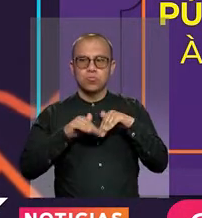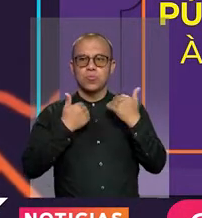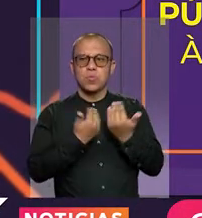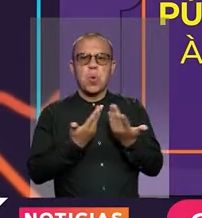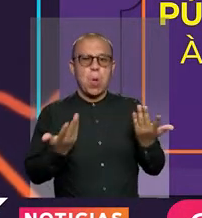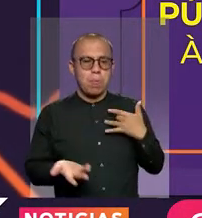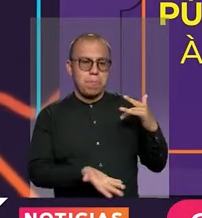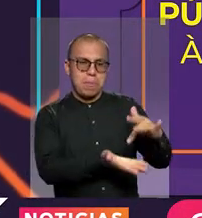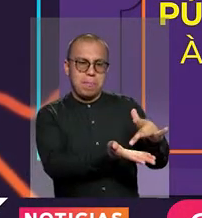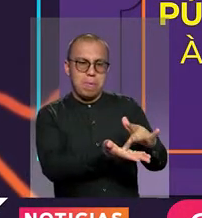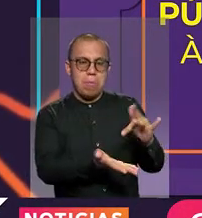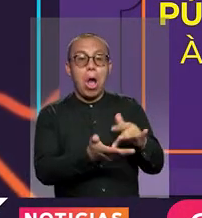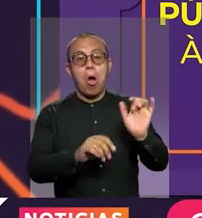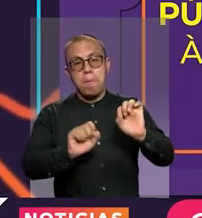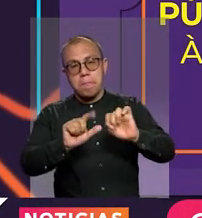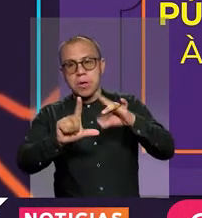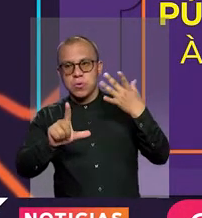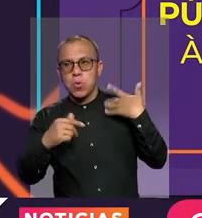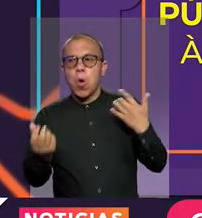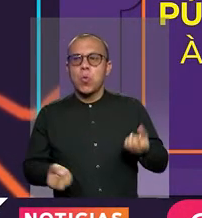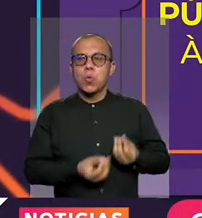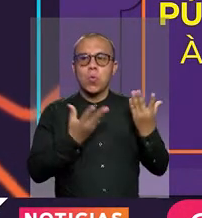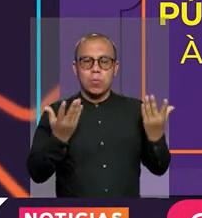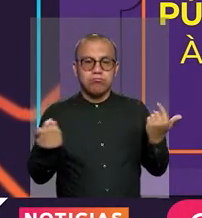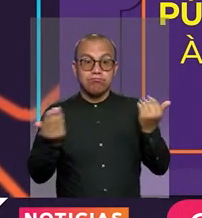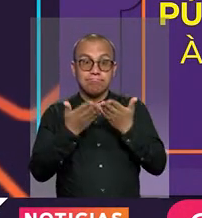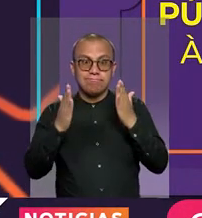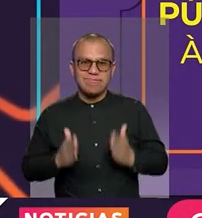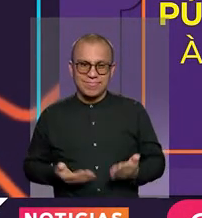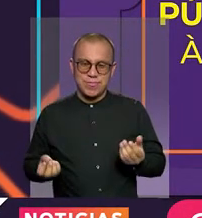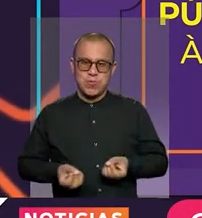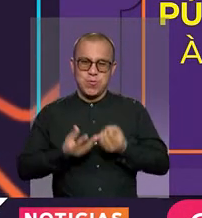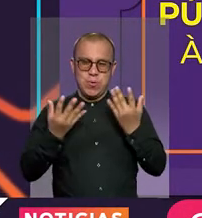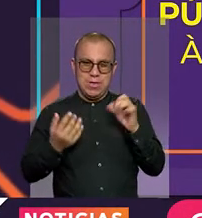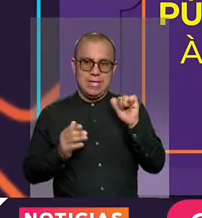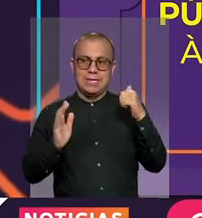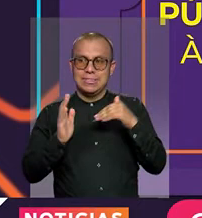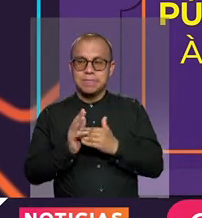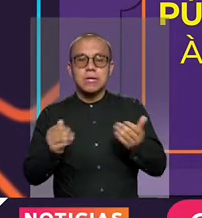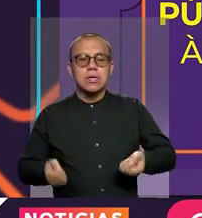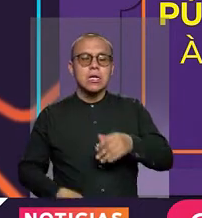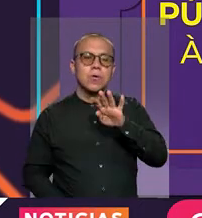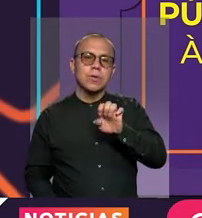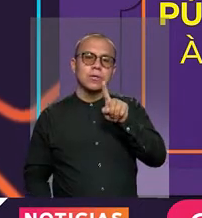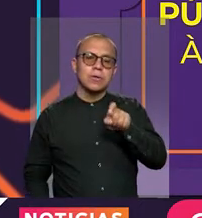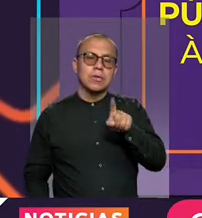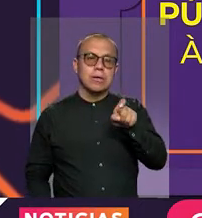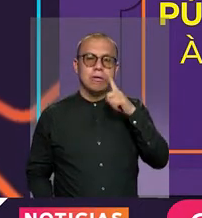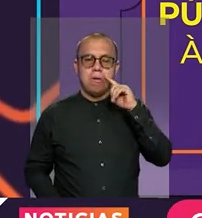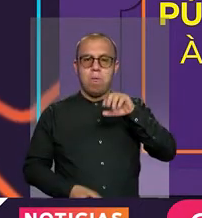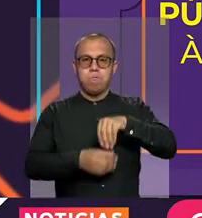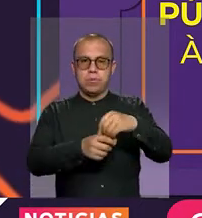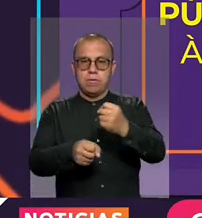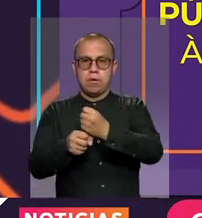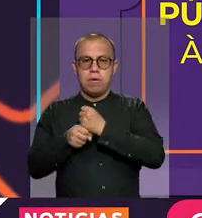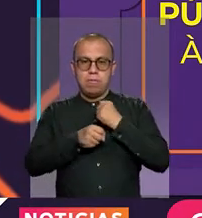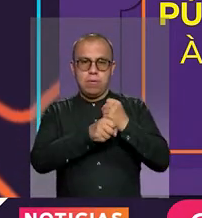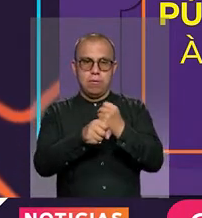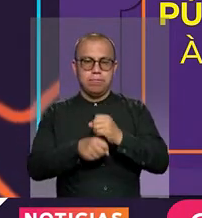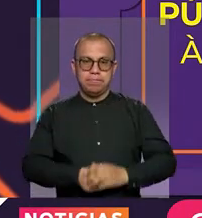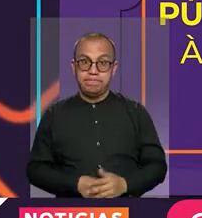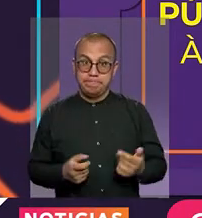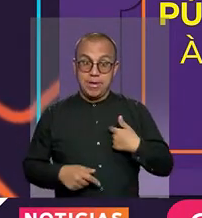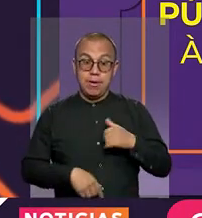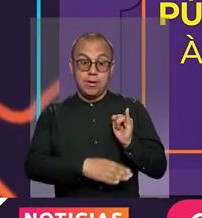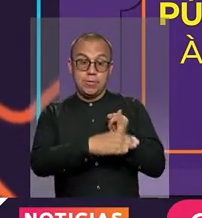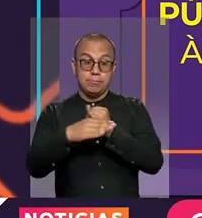alternancia, permitiendo así que 10.762 estudiantes y 996 maestros vuelvan a las aulas de clase. Para